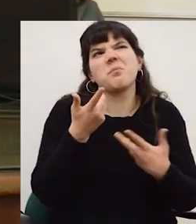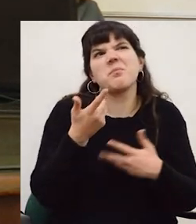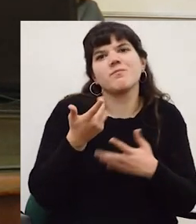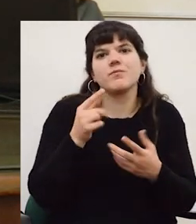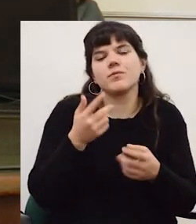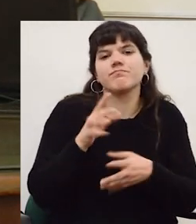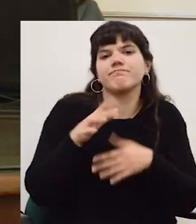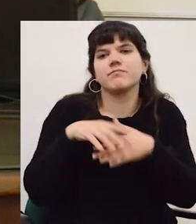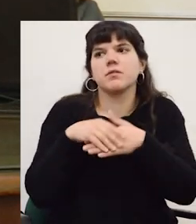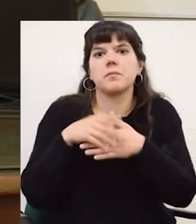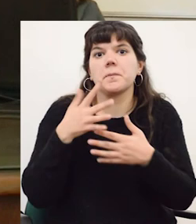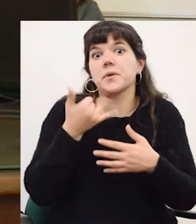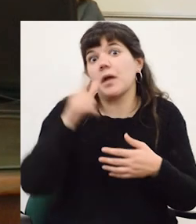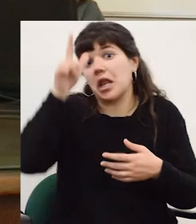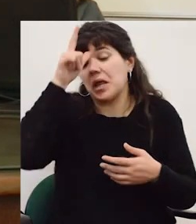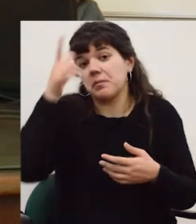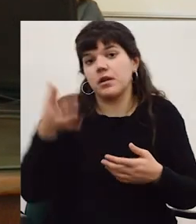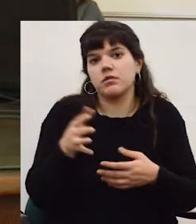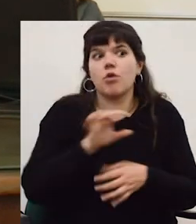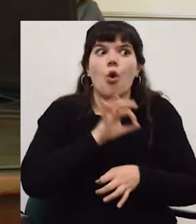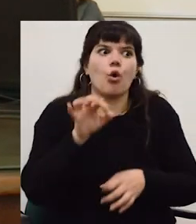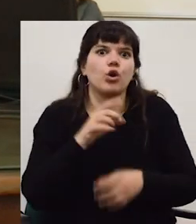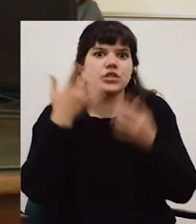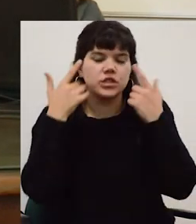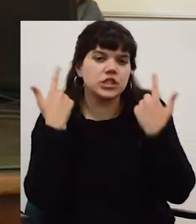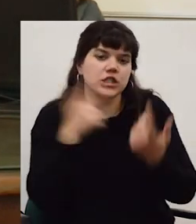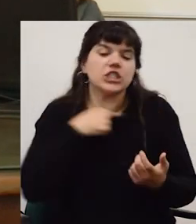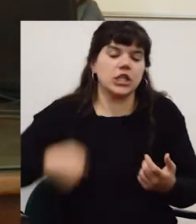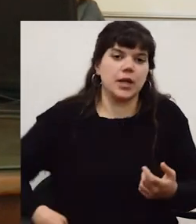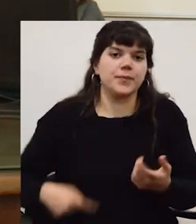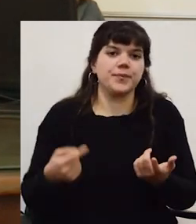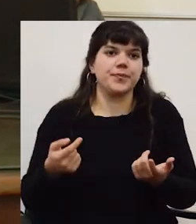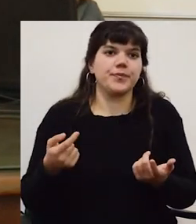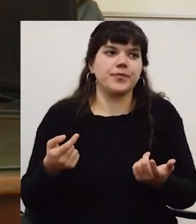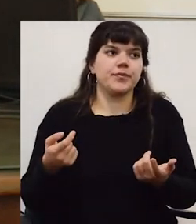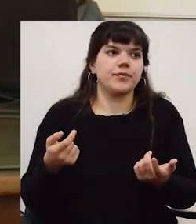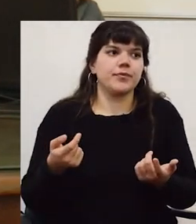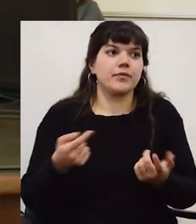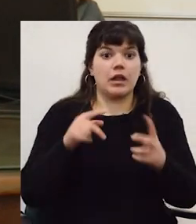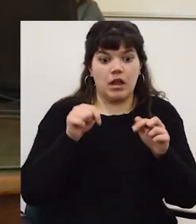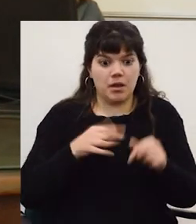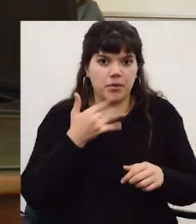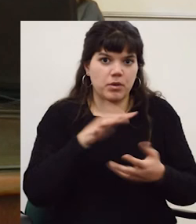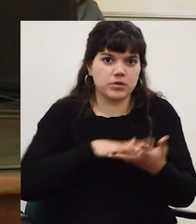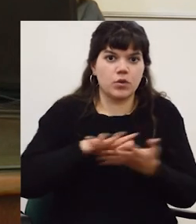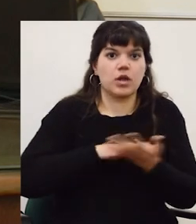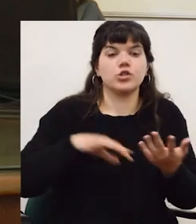apetitoso no porque poco amigable está más ¿no? por ejemplo Alemania por ejemplo China